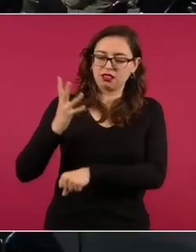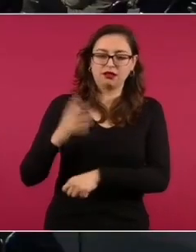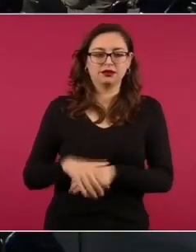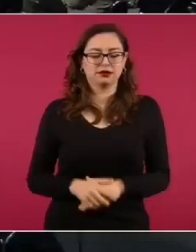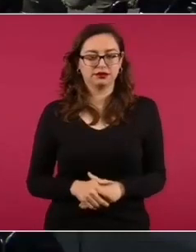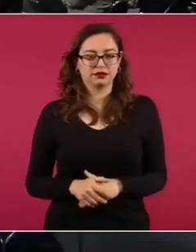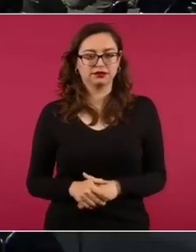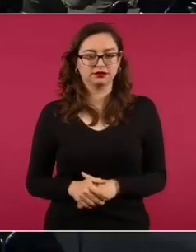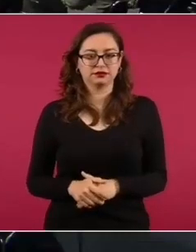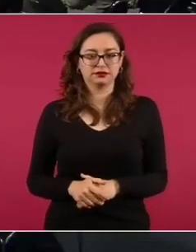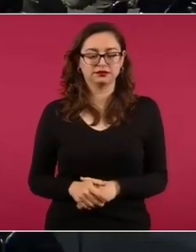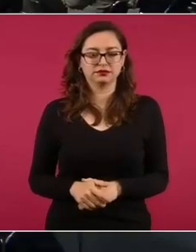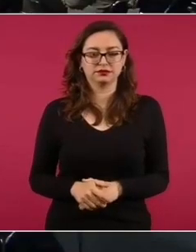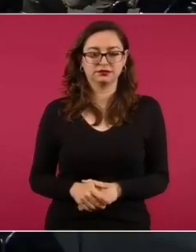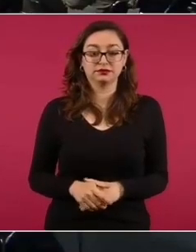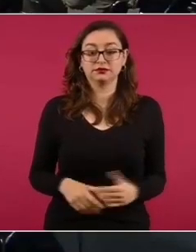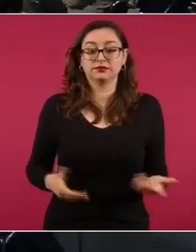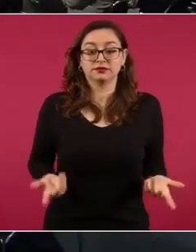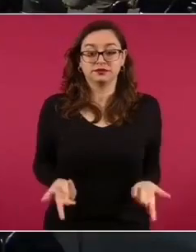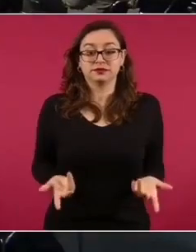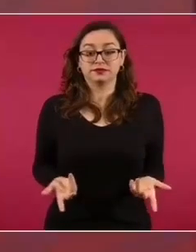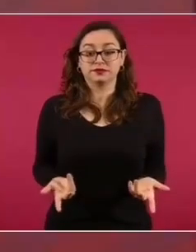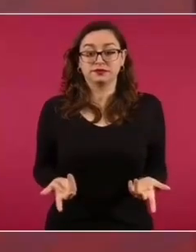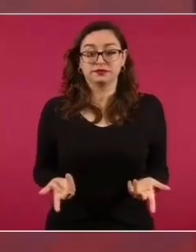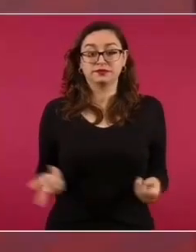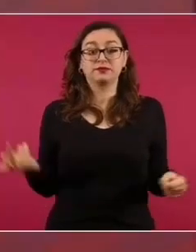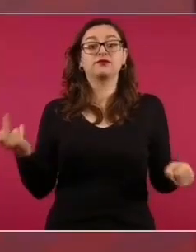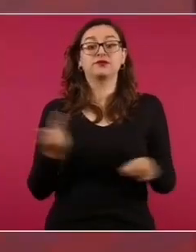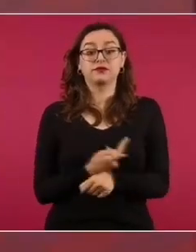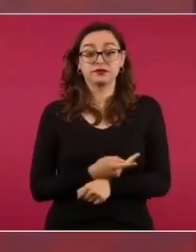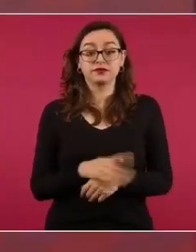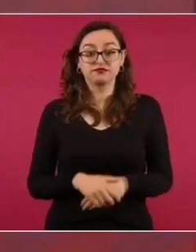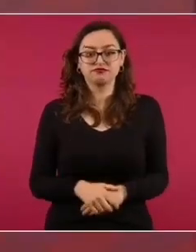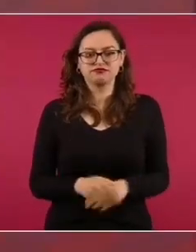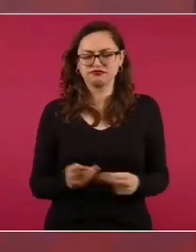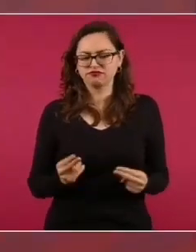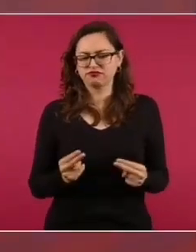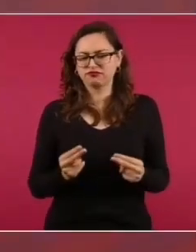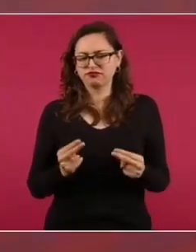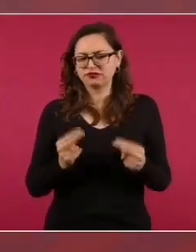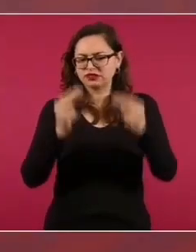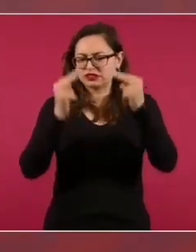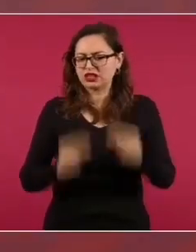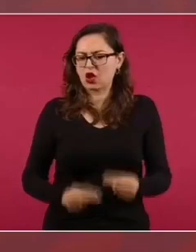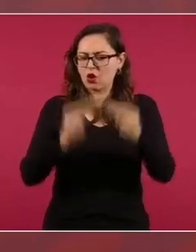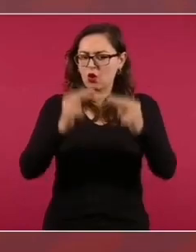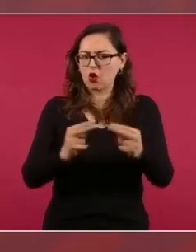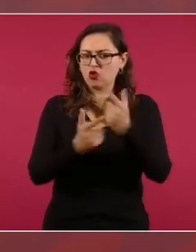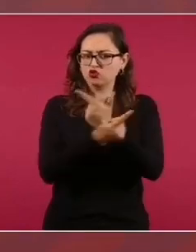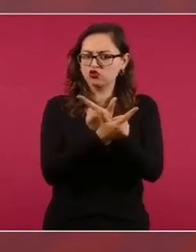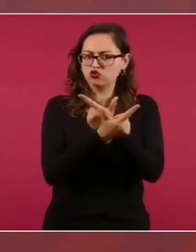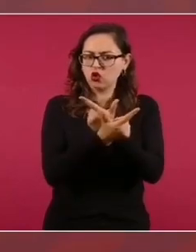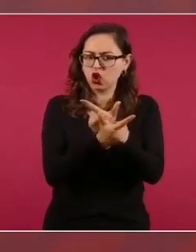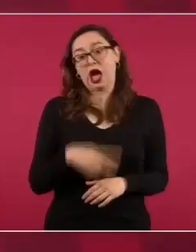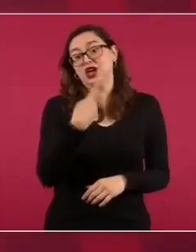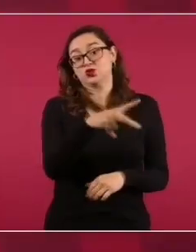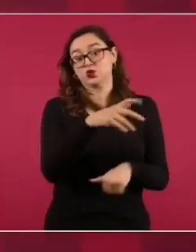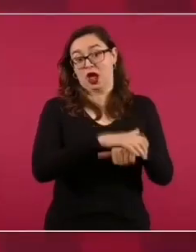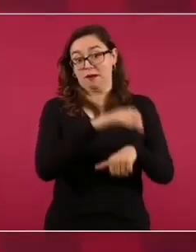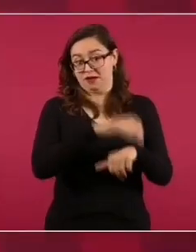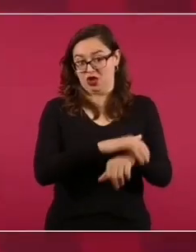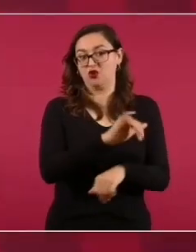Entonces, son partidarios del libre mercado nada más en los bueyes del compadre.